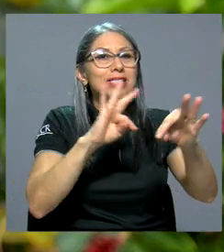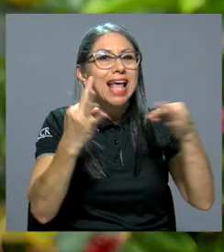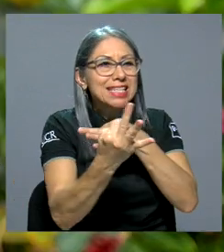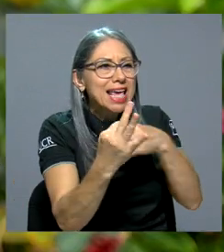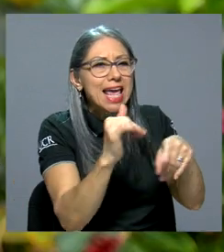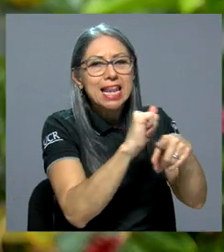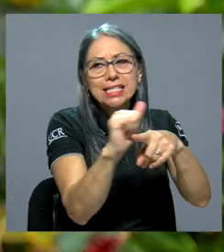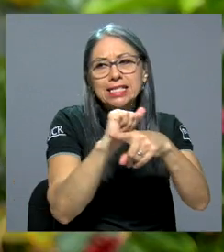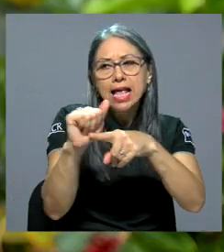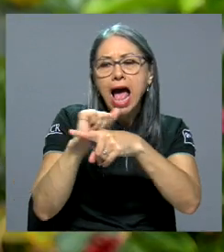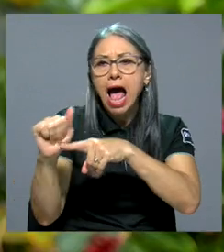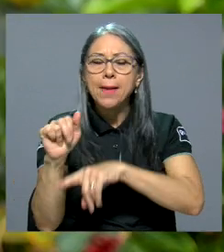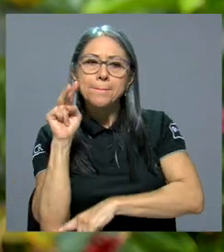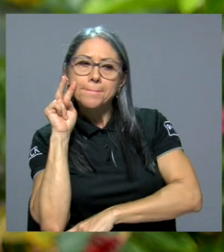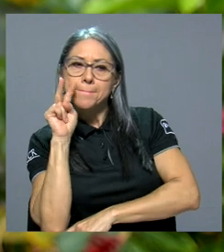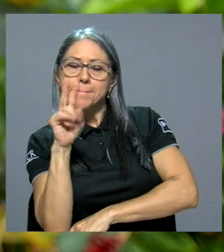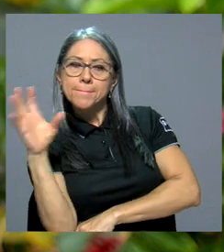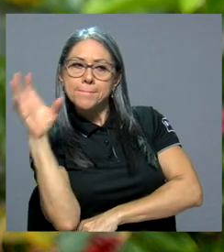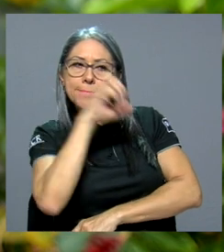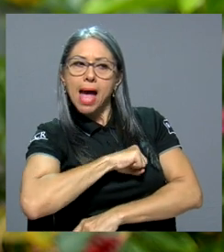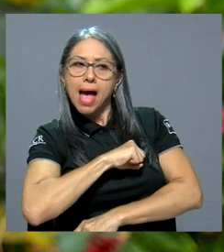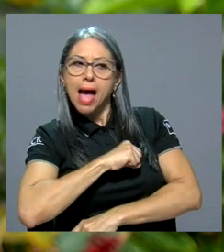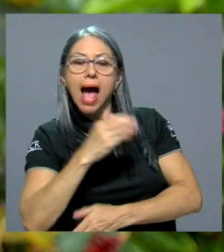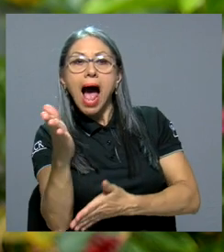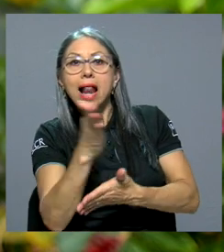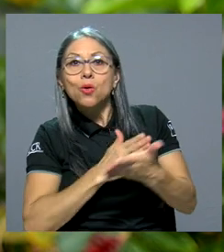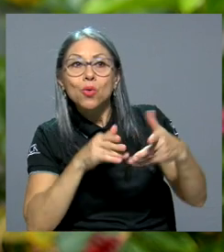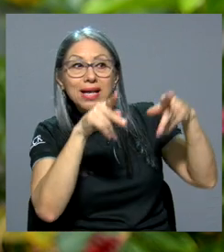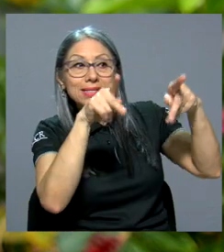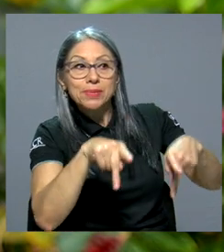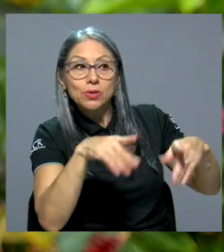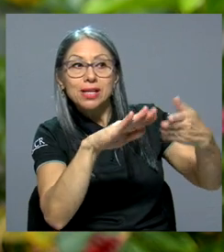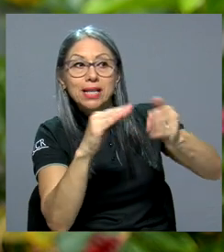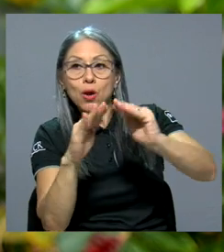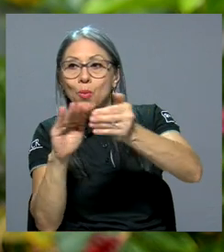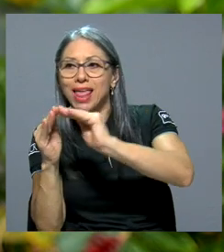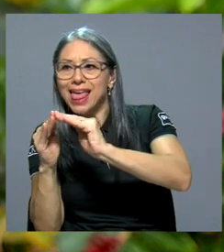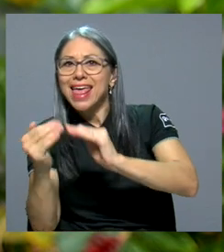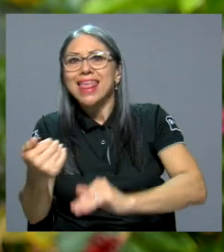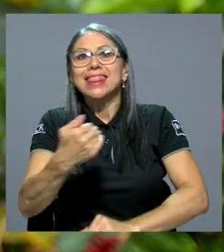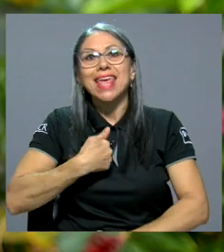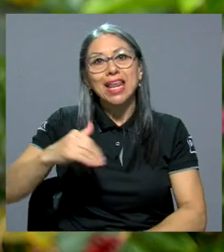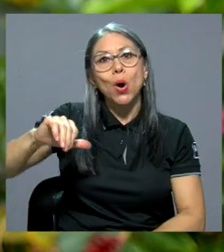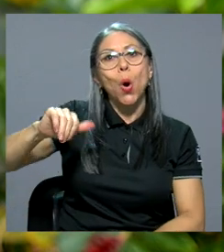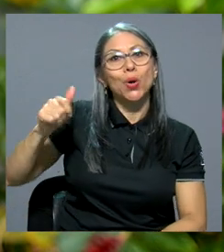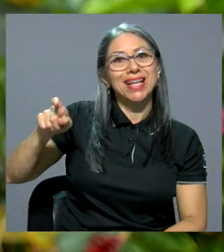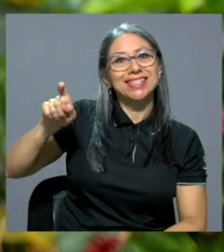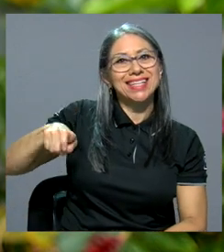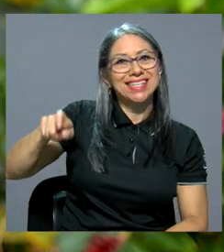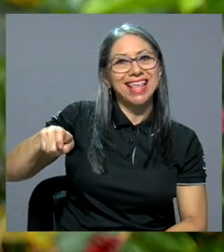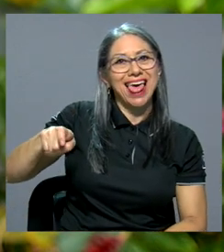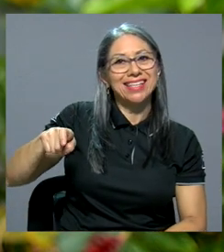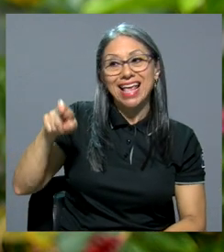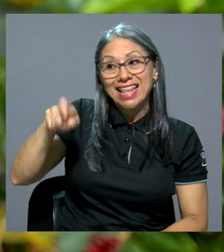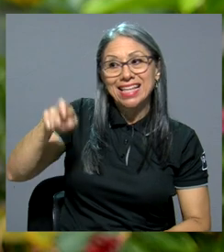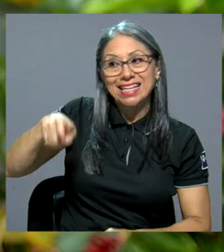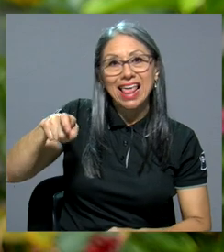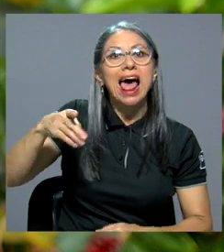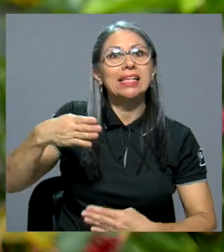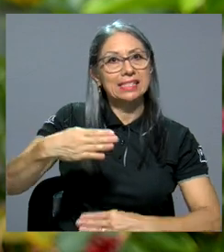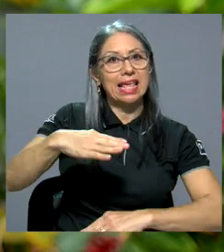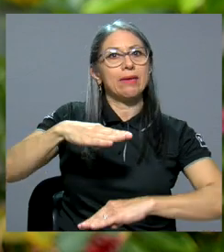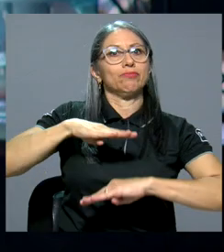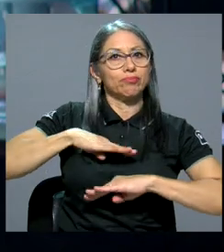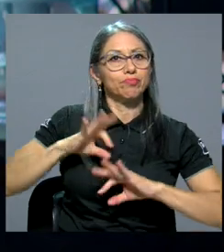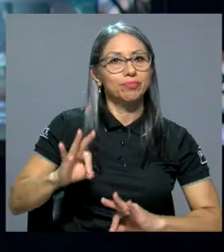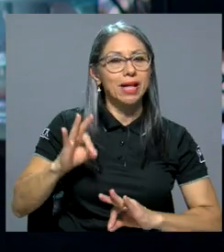las vimos que algunas de las comunidades tenían otras necesidades que necesitaban cubrirse para poder llegar